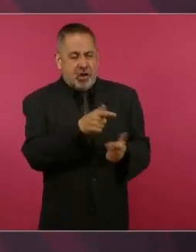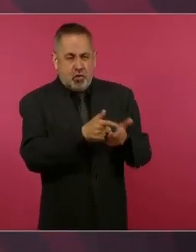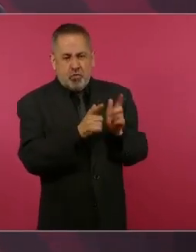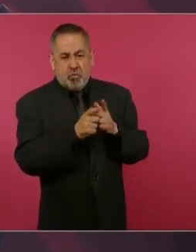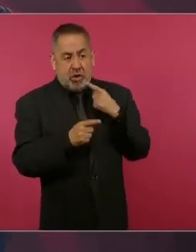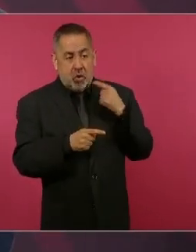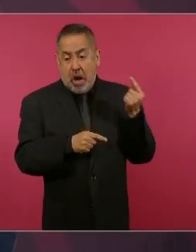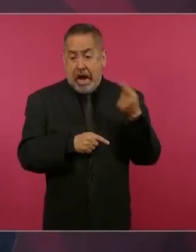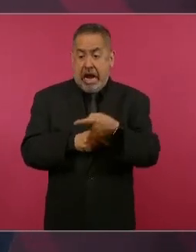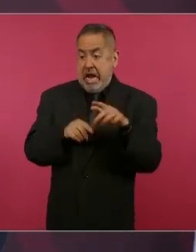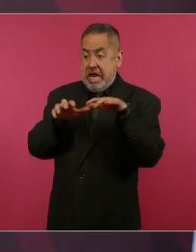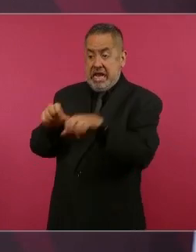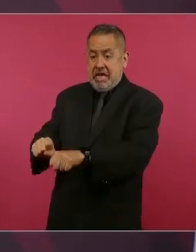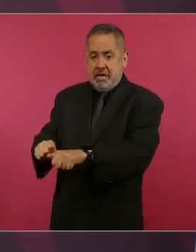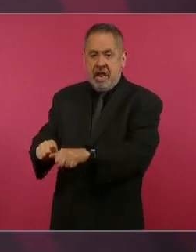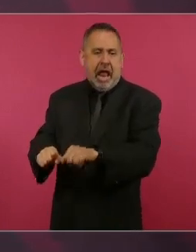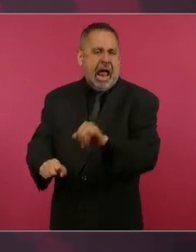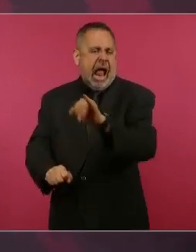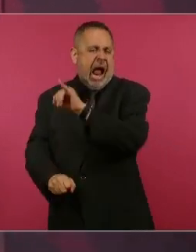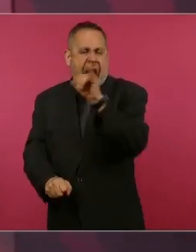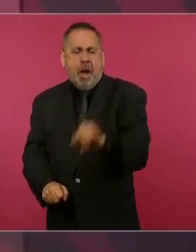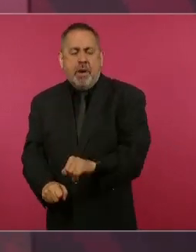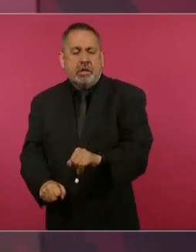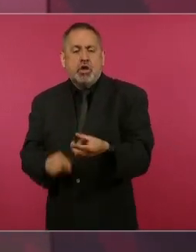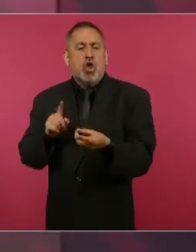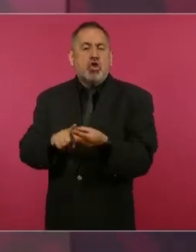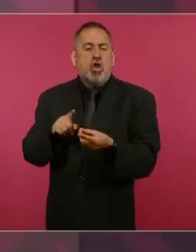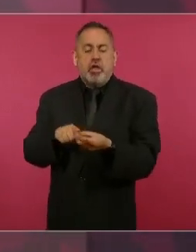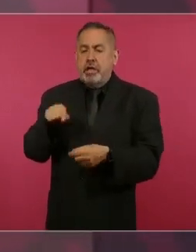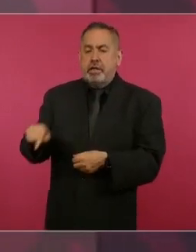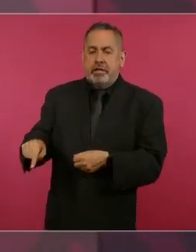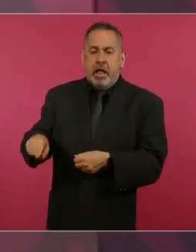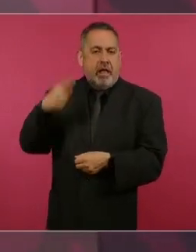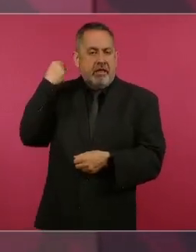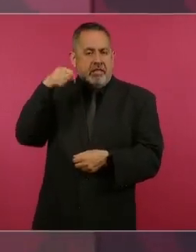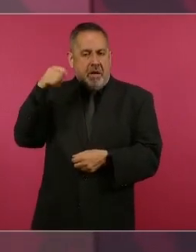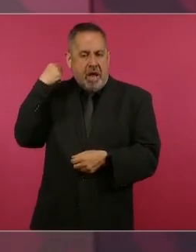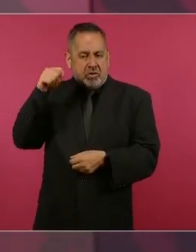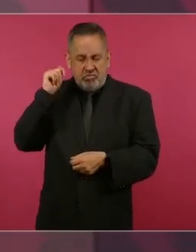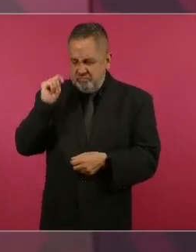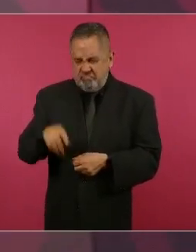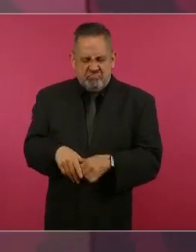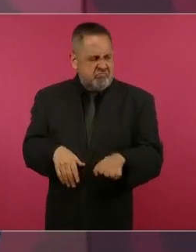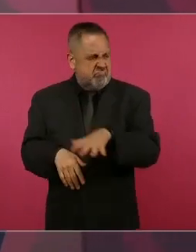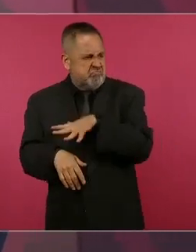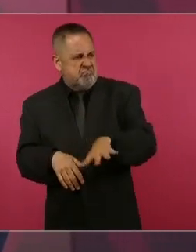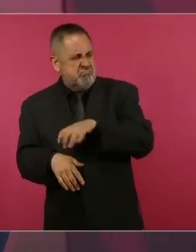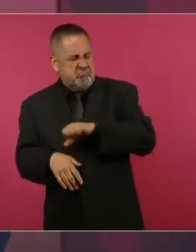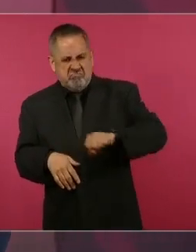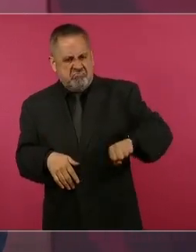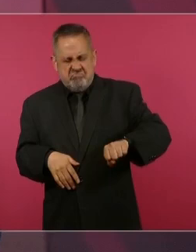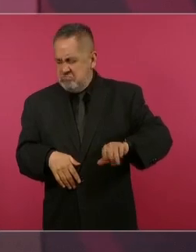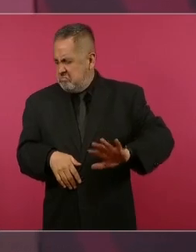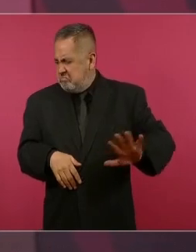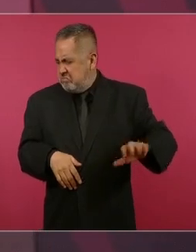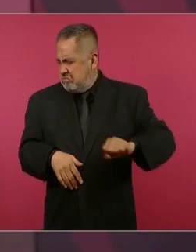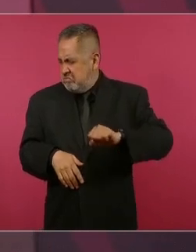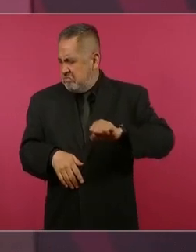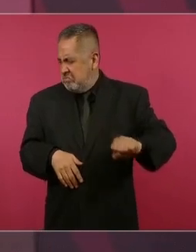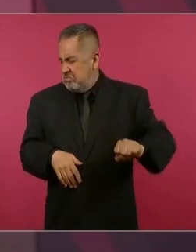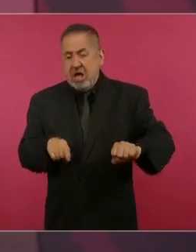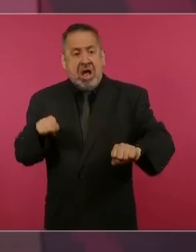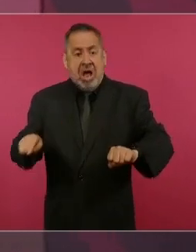es en Tabasco, ahí nada más